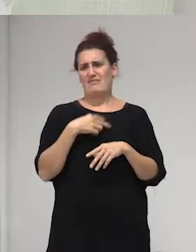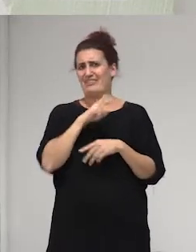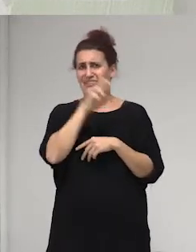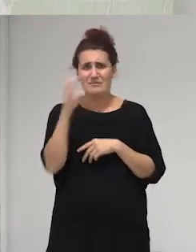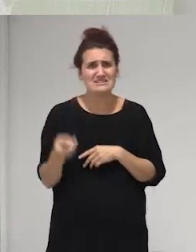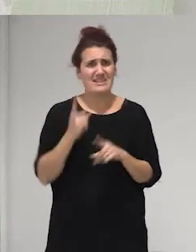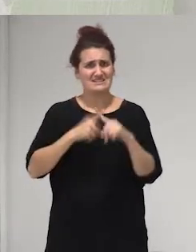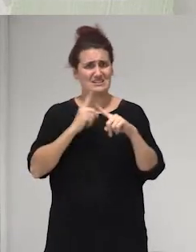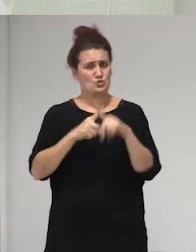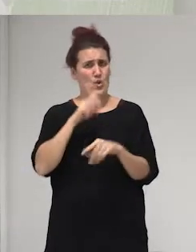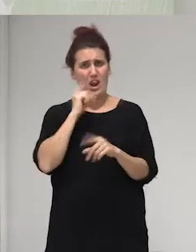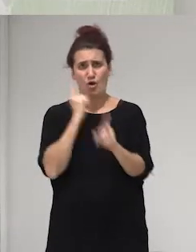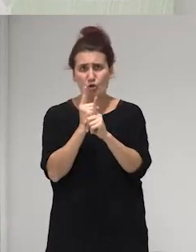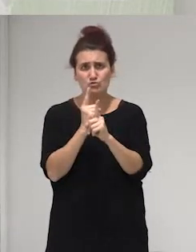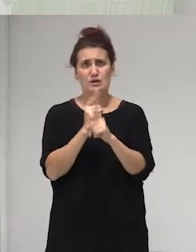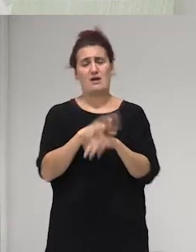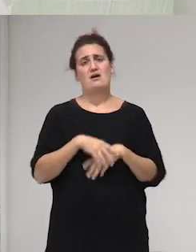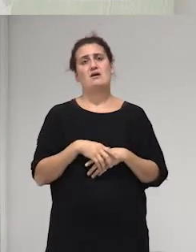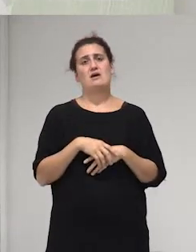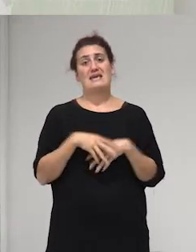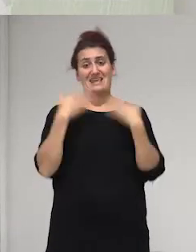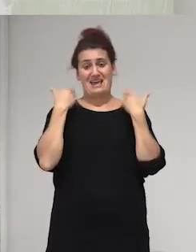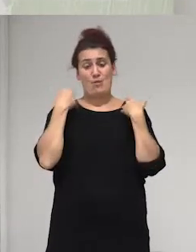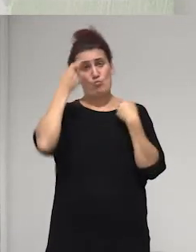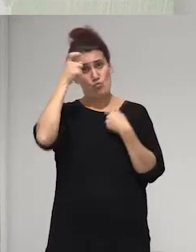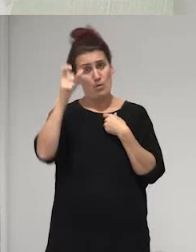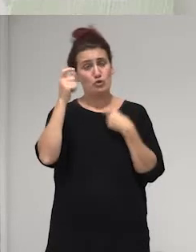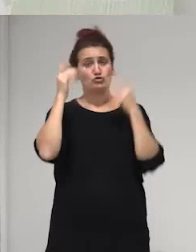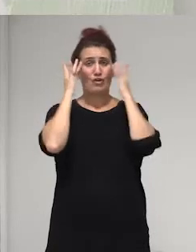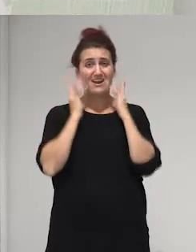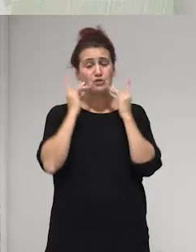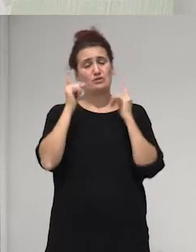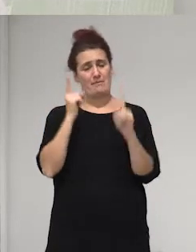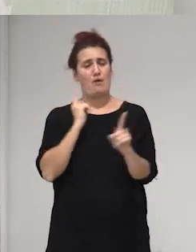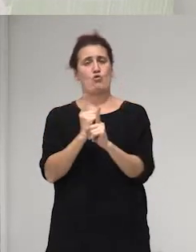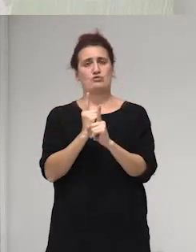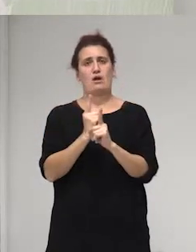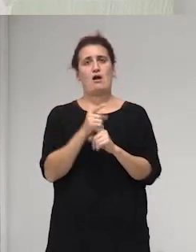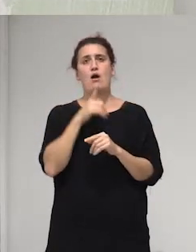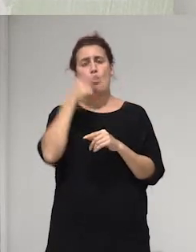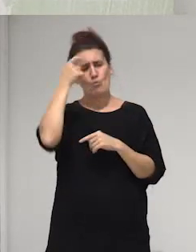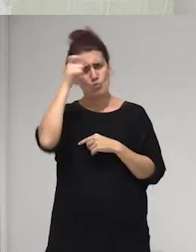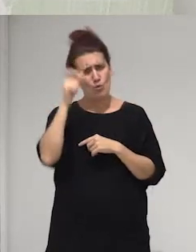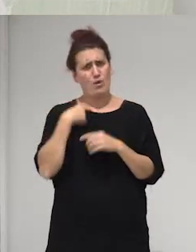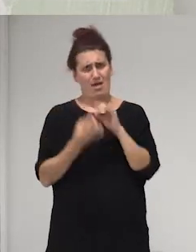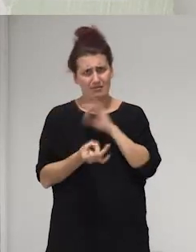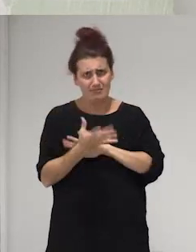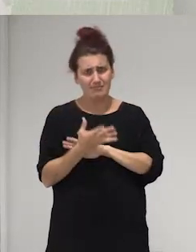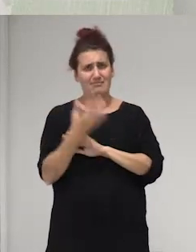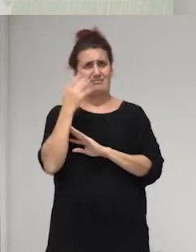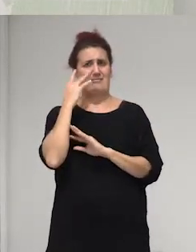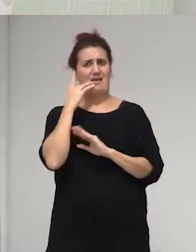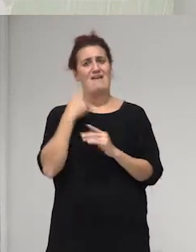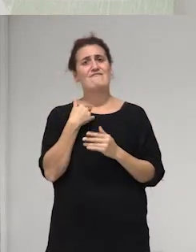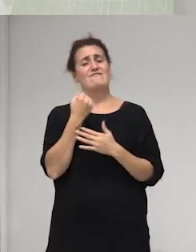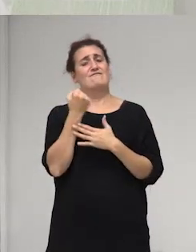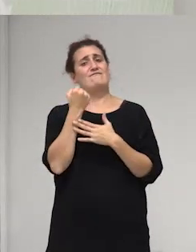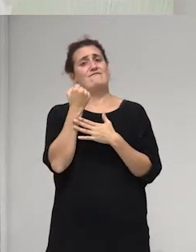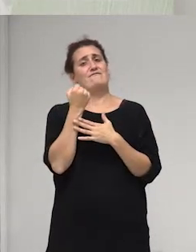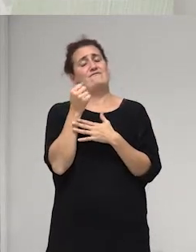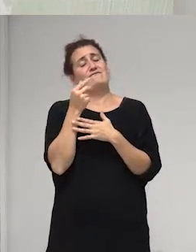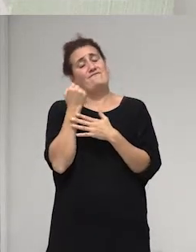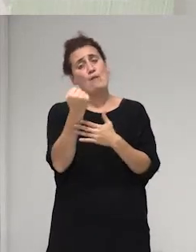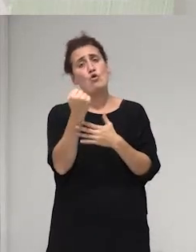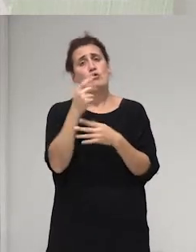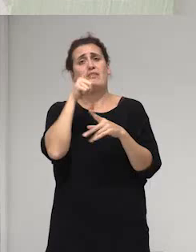sexual y en contra de los pueblos originarios un poder que se ha instituido y constituido en favor de los intereses de